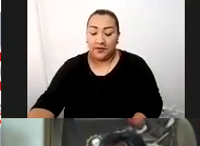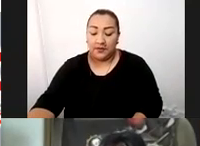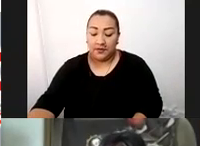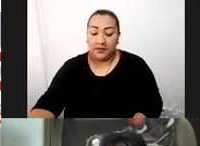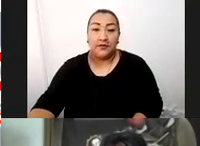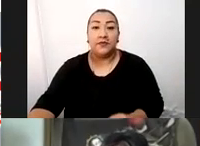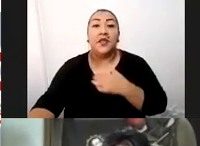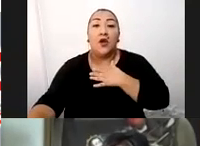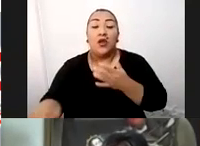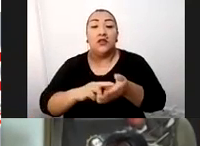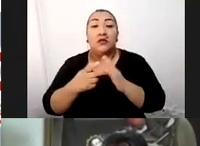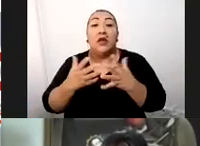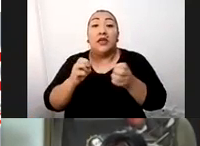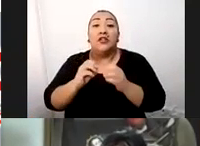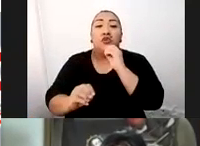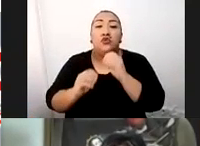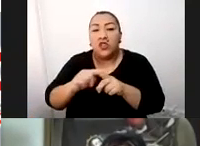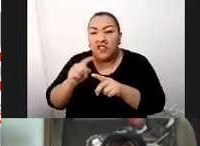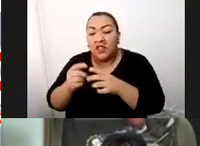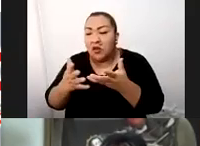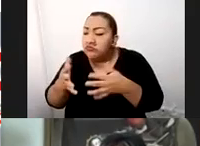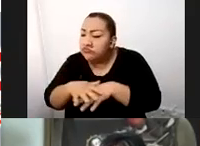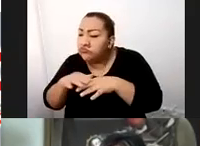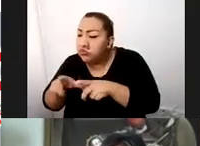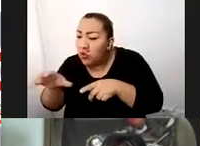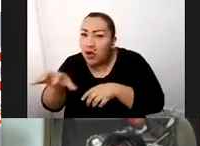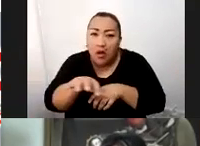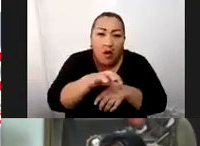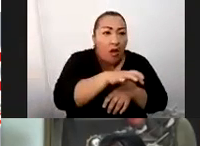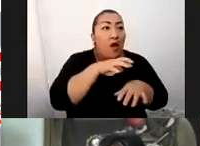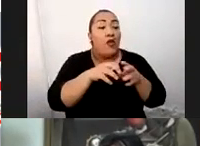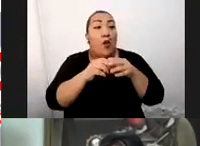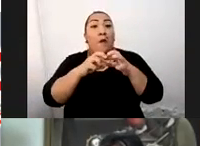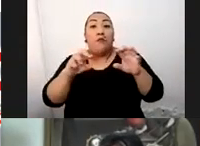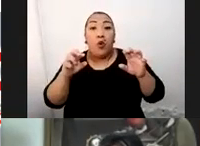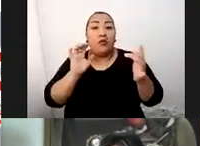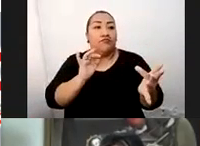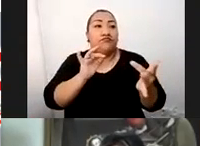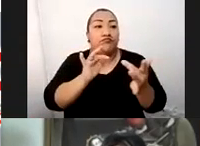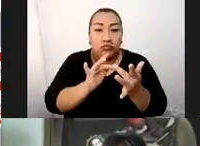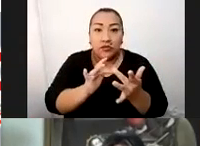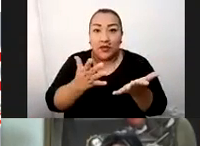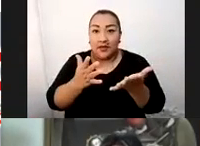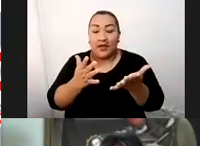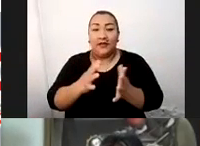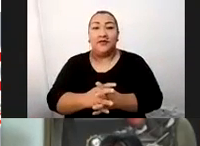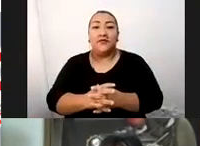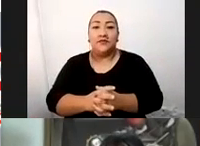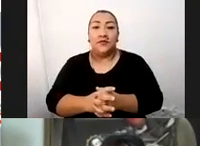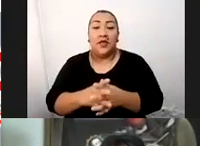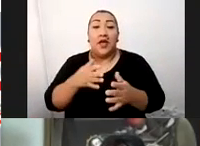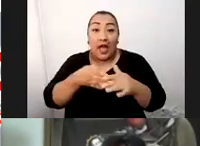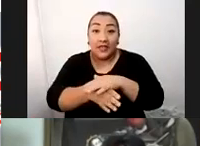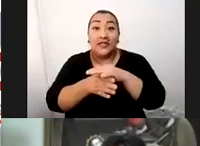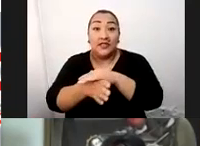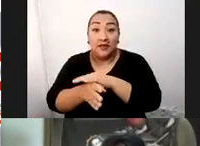Estamos tratando de cerrar las brechas en instalaciones turísticas públicas, en conectividad, en la accesibilidad y la